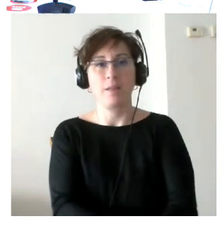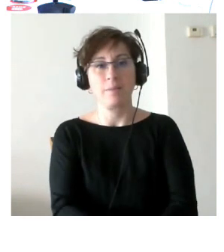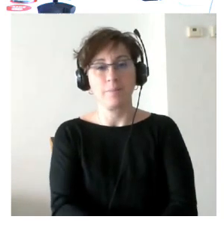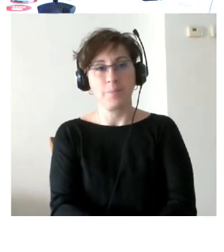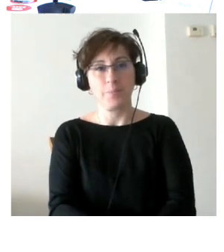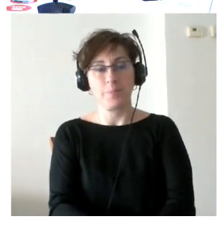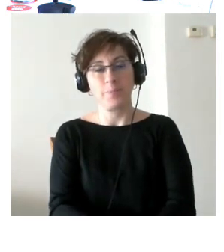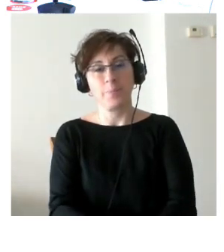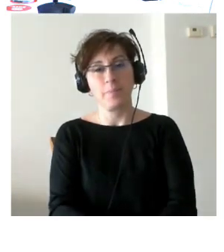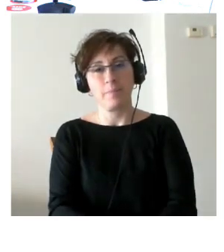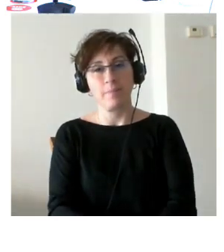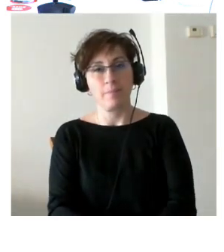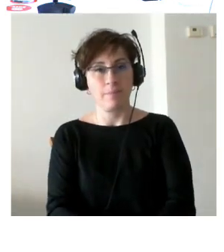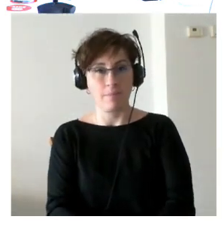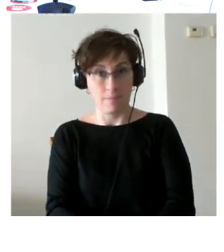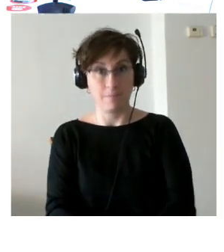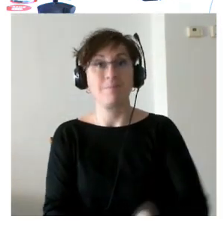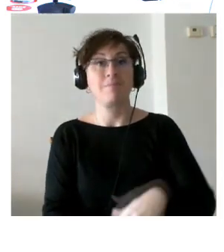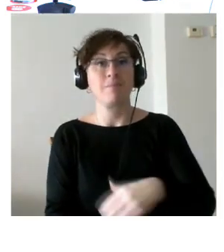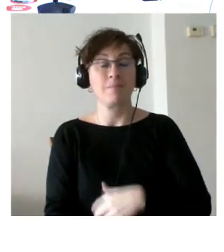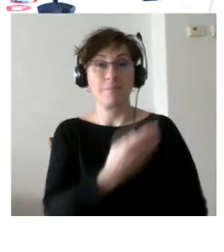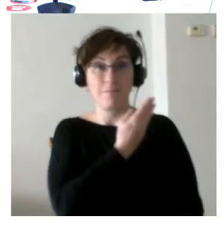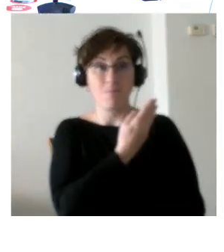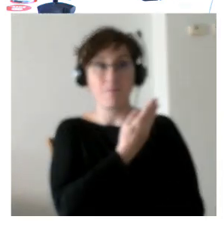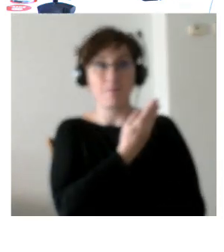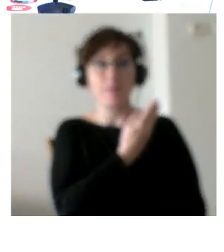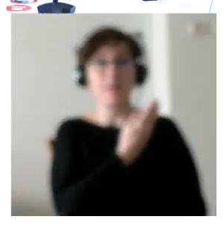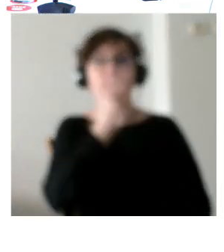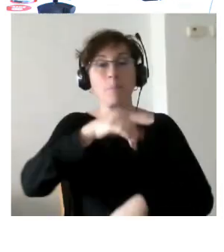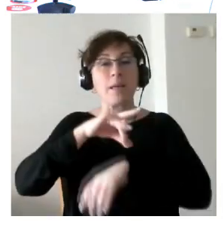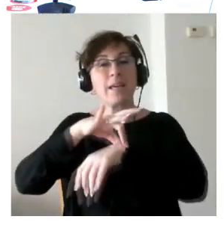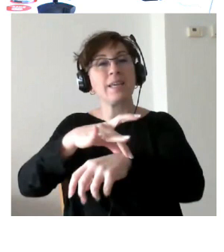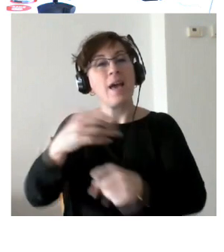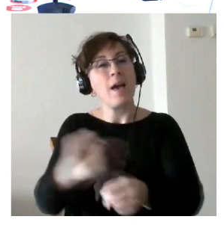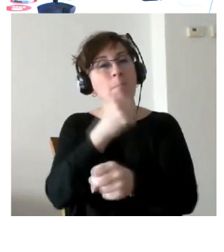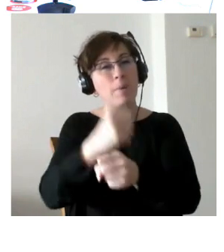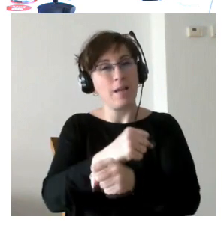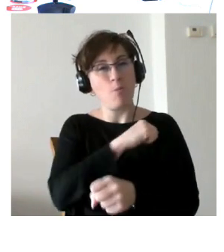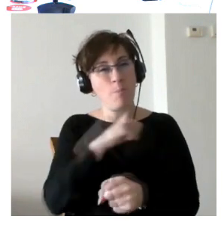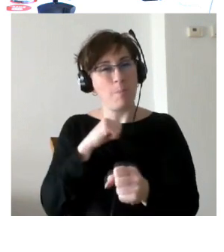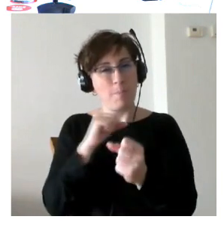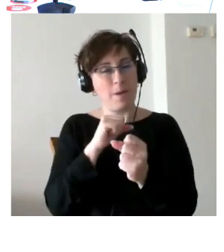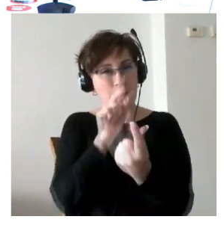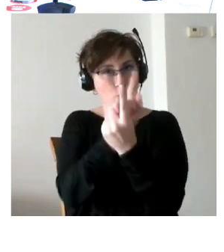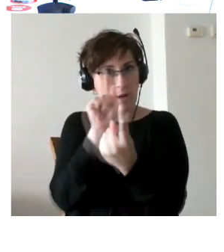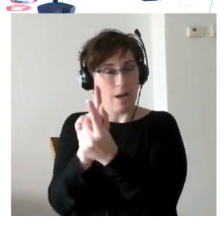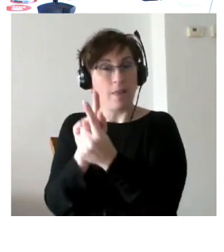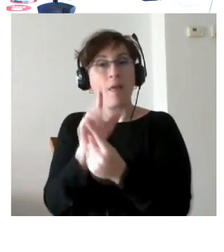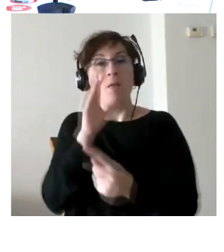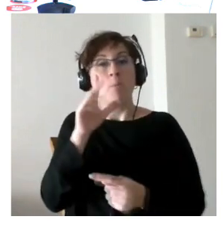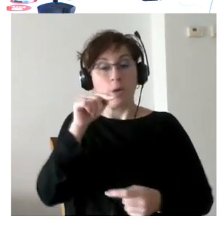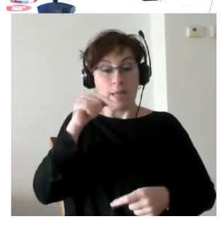también como referencia la guía de empleo personalizado porque este manual lo que hace es hacer una pequeña